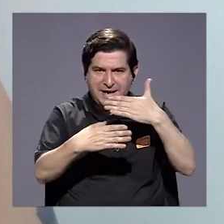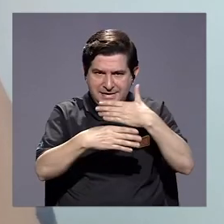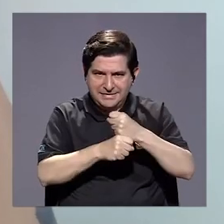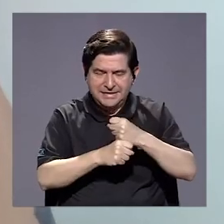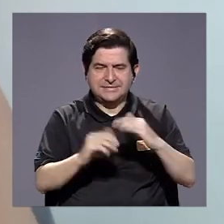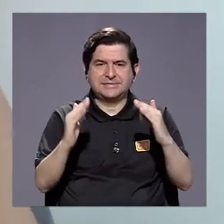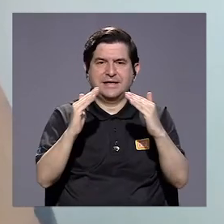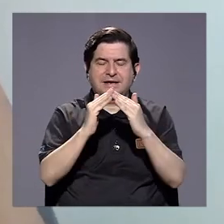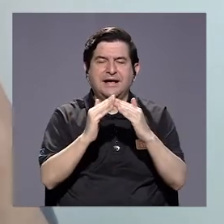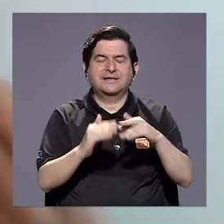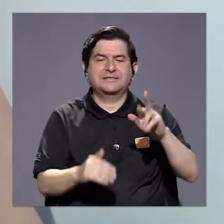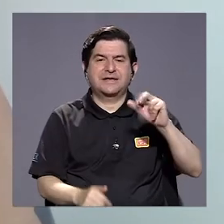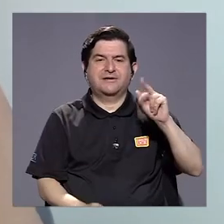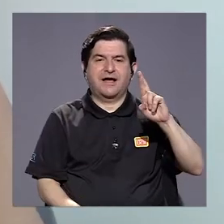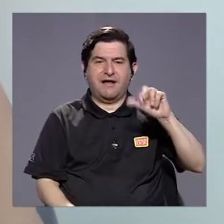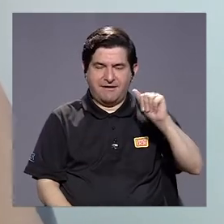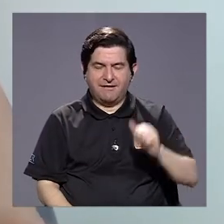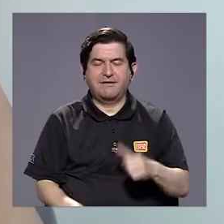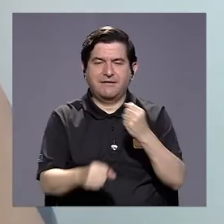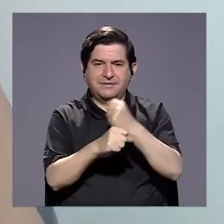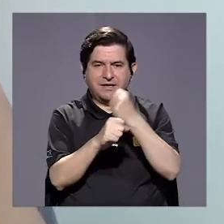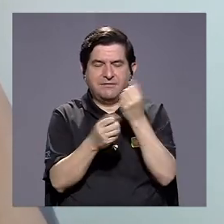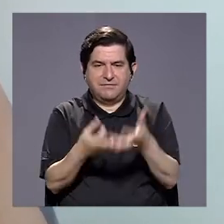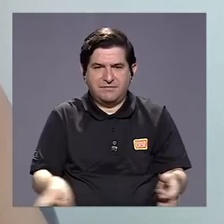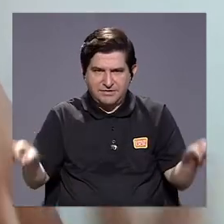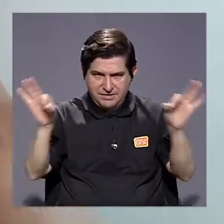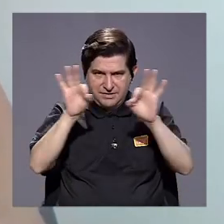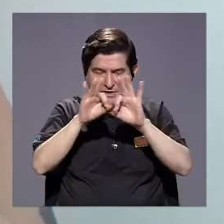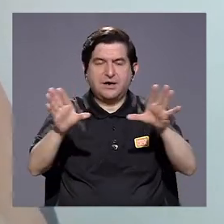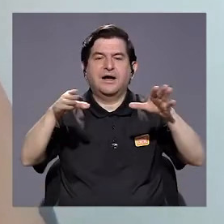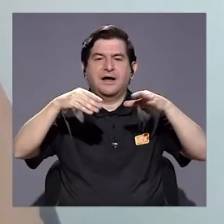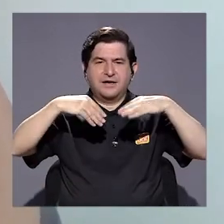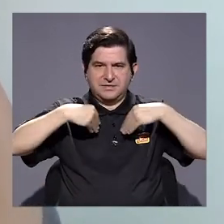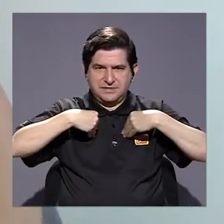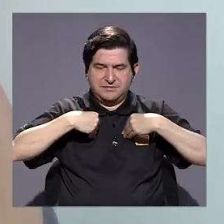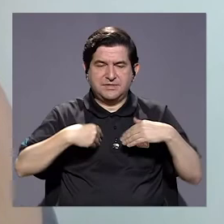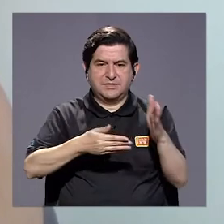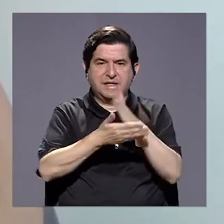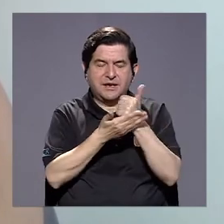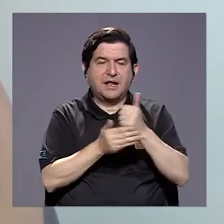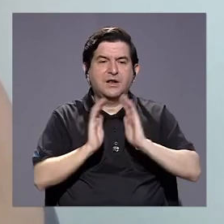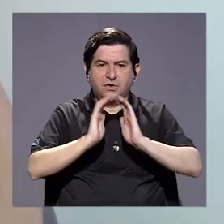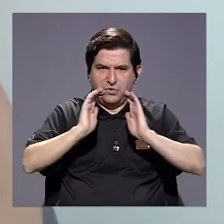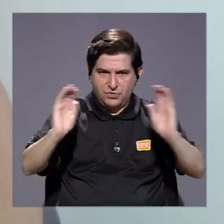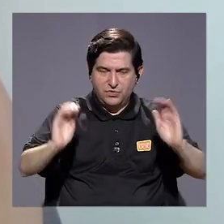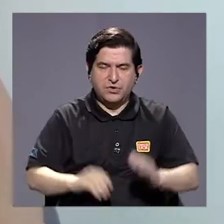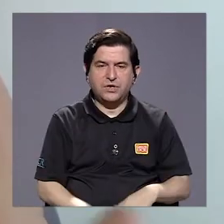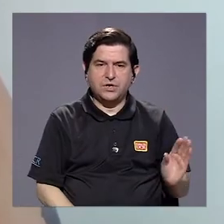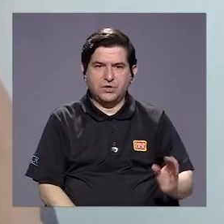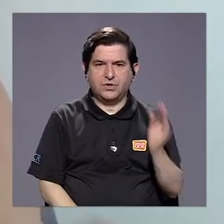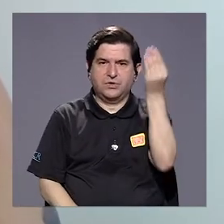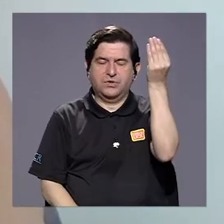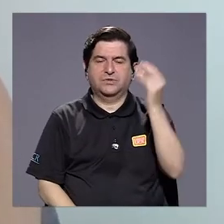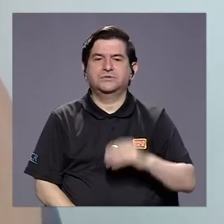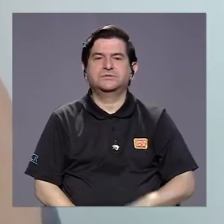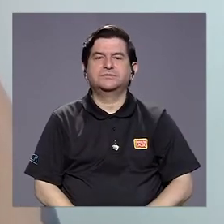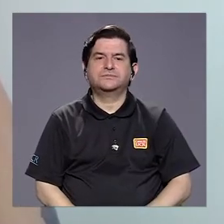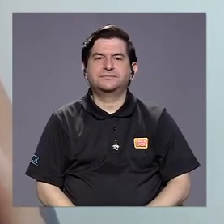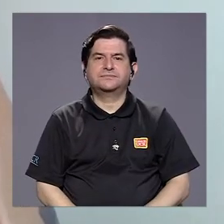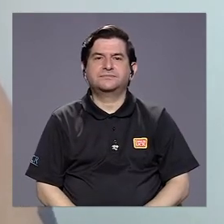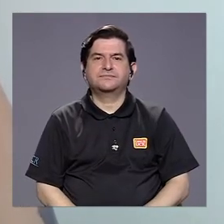haciendo desde Casa Rara es una labor fundamental de recibir a algunos de esos niños, niñas y adolescentes y